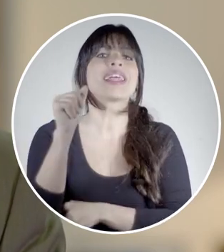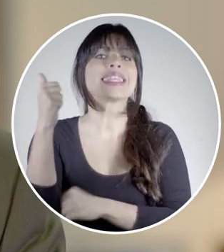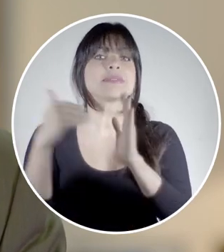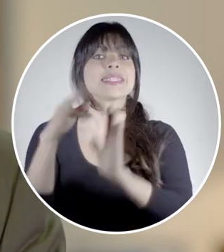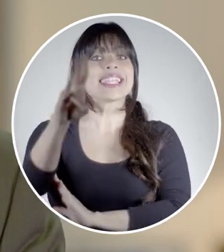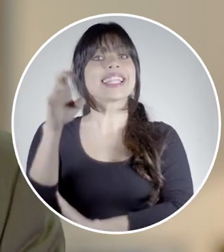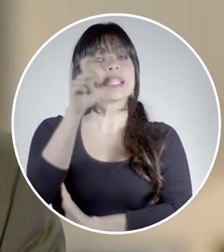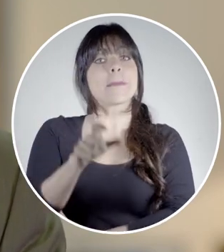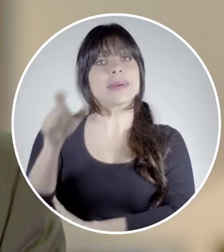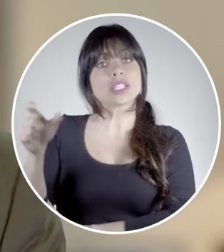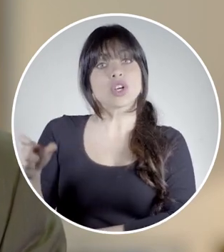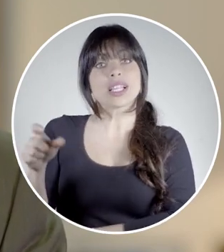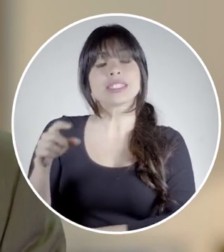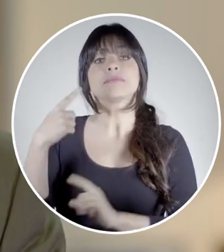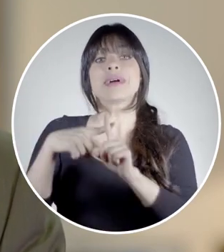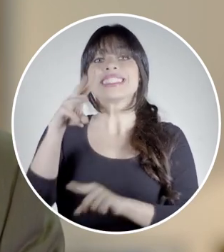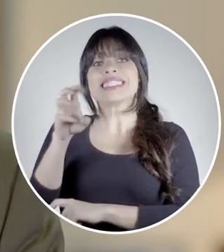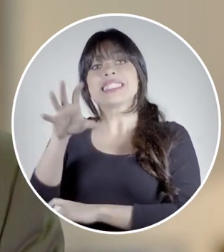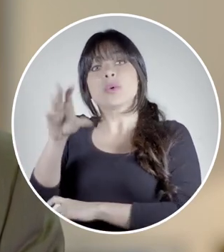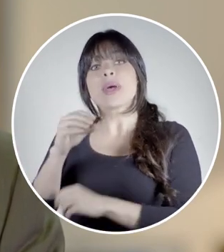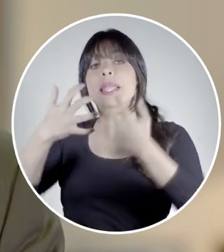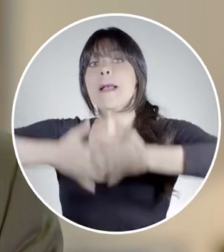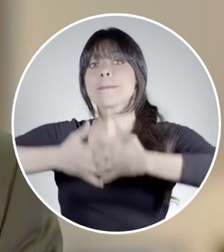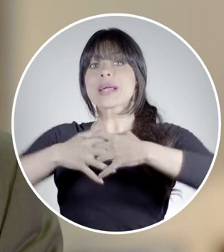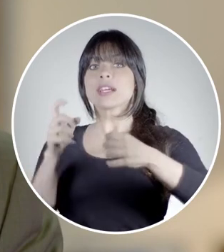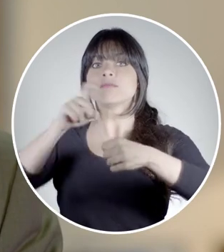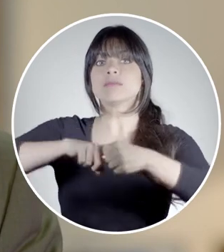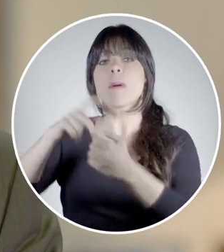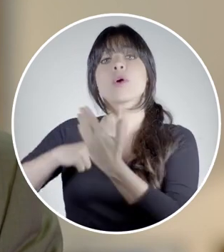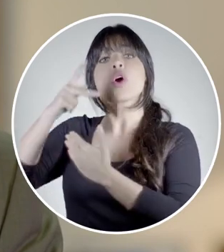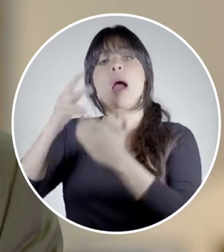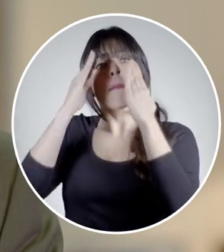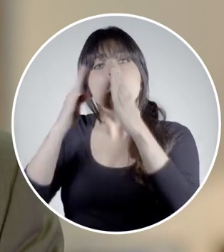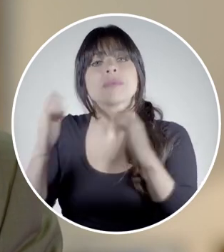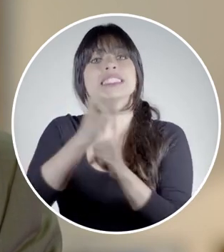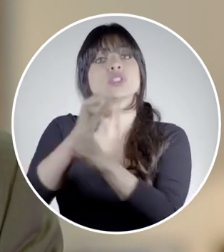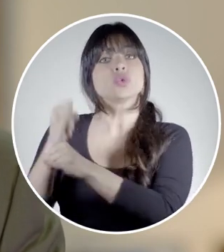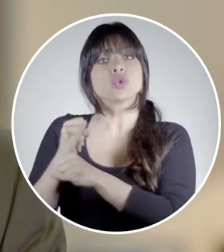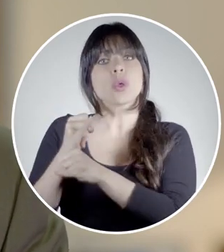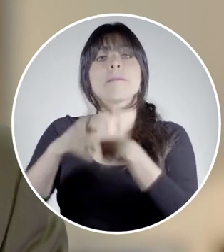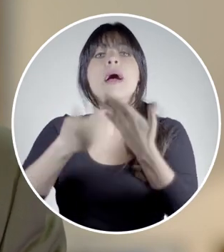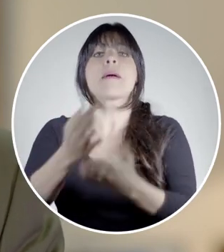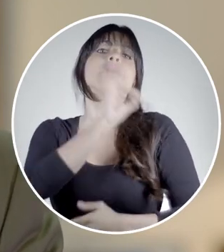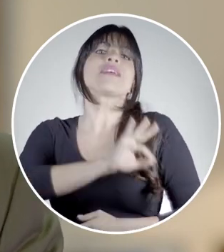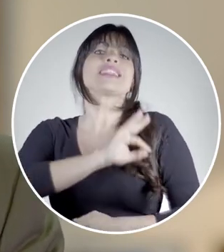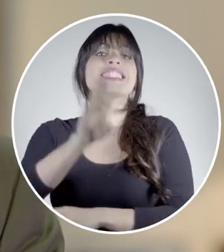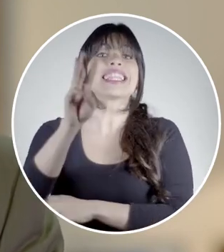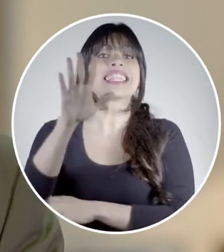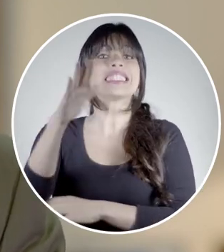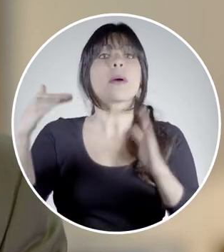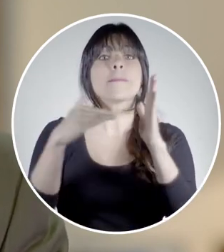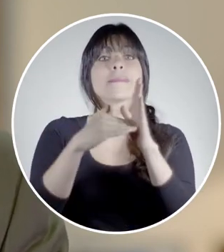empleo tiene inscritas 10,700 personas y 650 empresas. El programa de abastecimiento